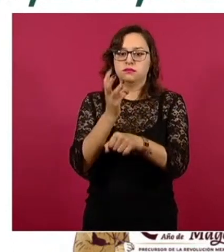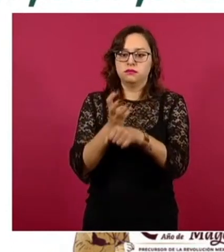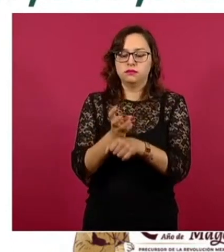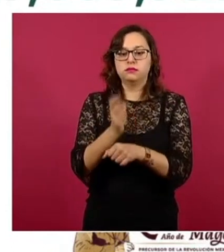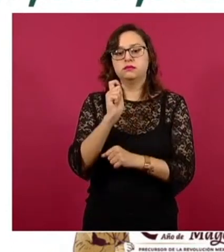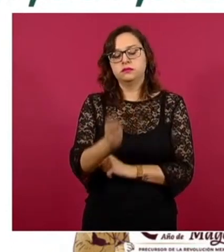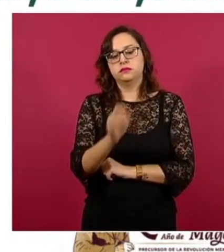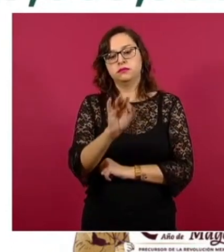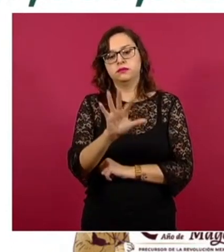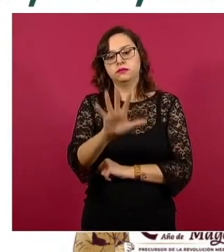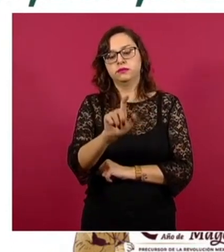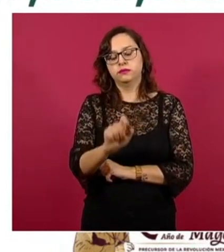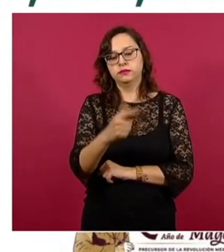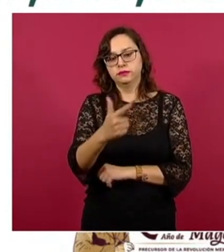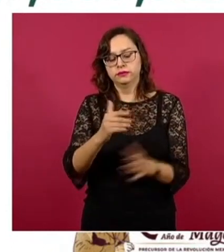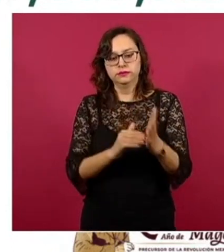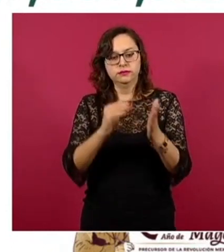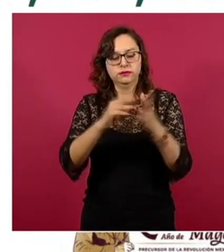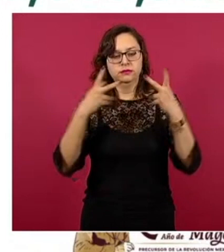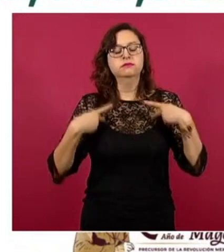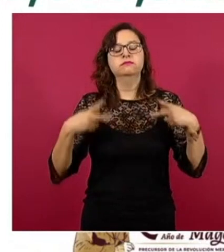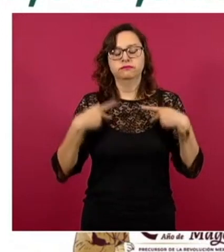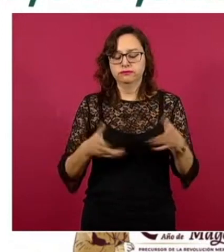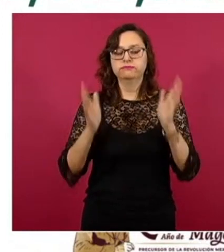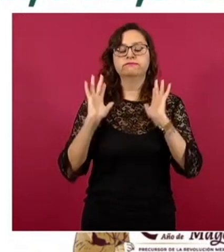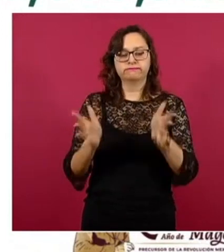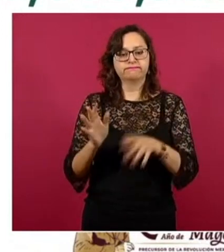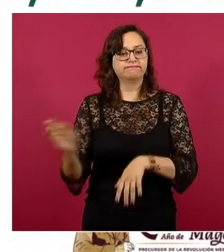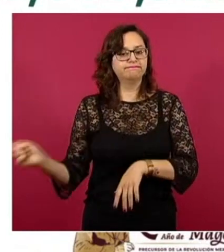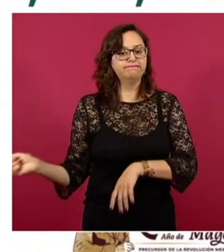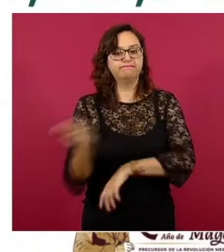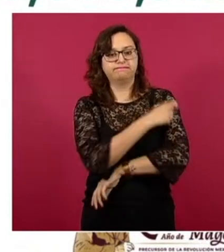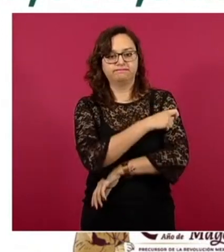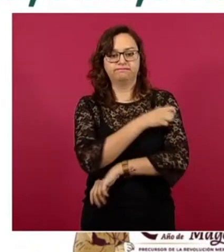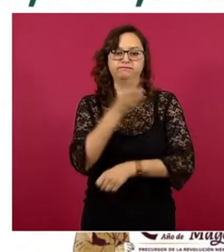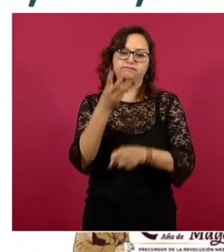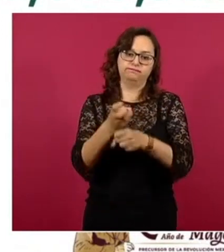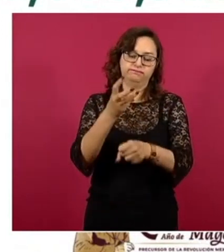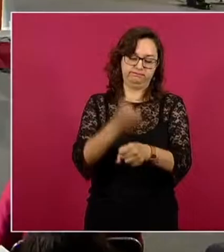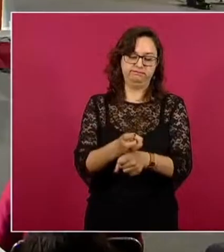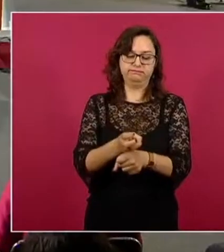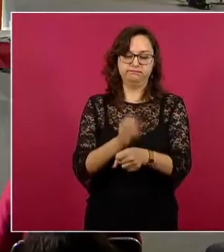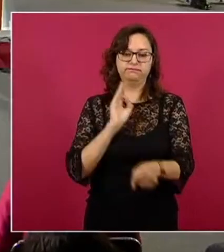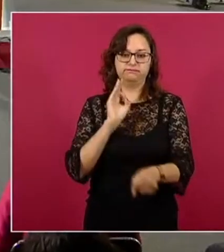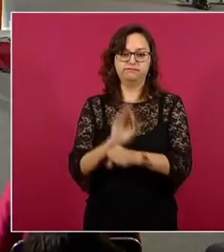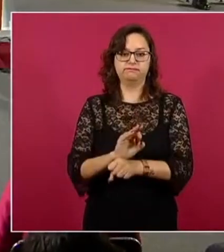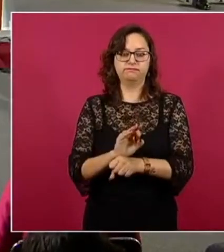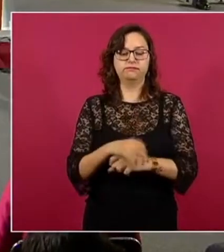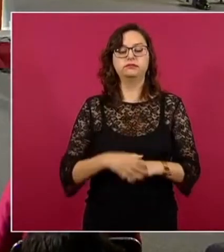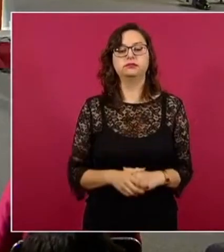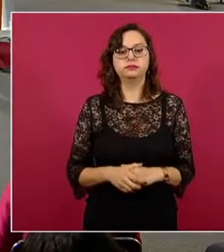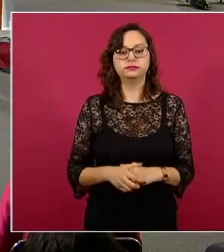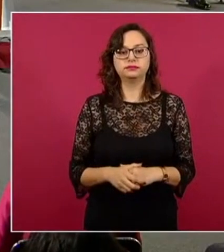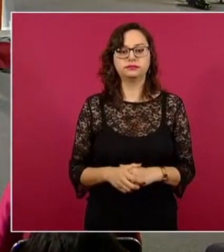.7 millones de personas que ya han sido vacunadas con el esquema de refuerzo. Y